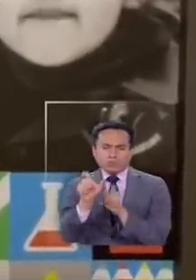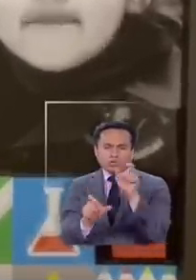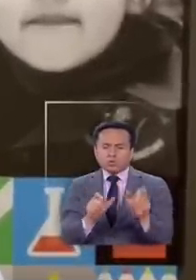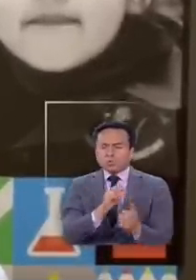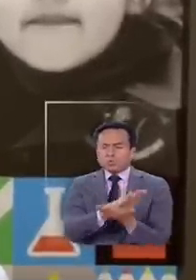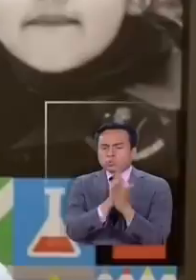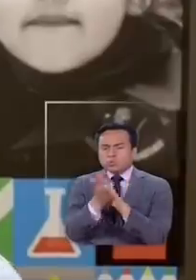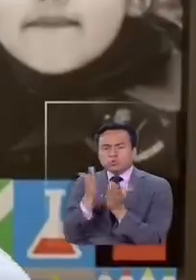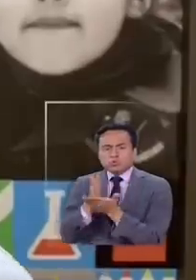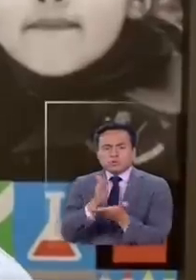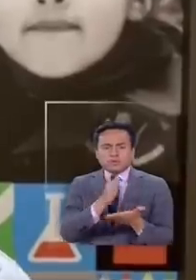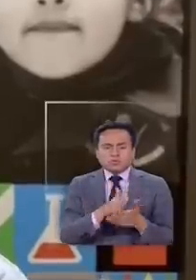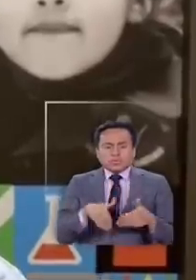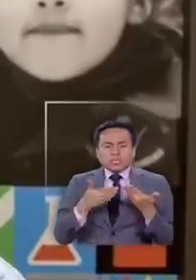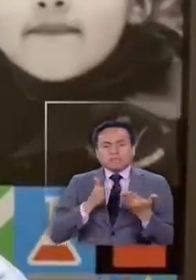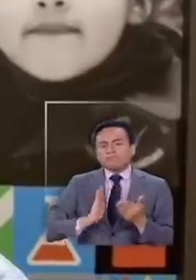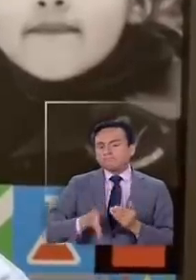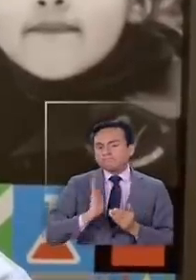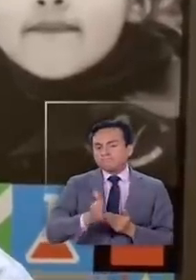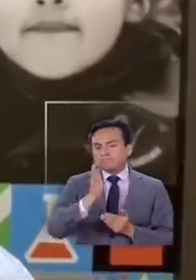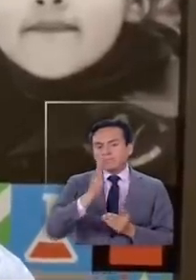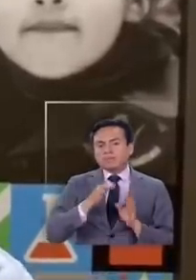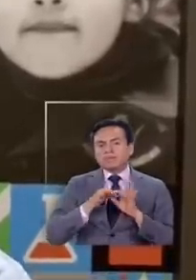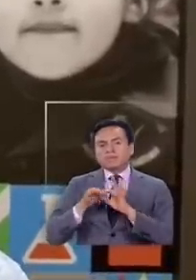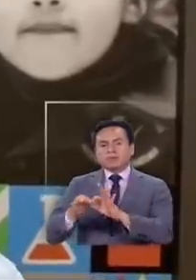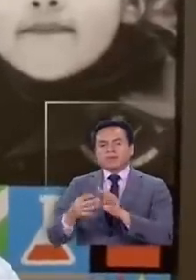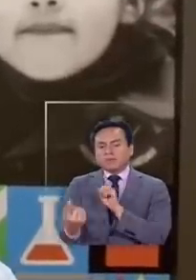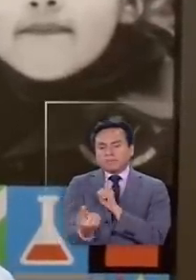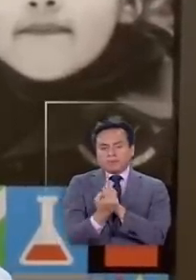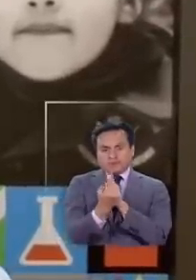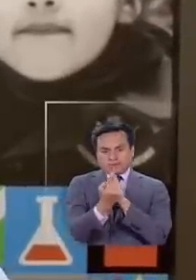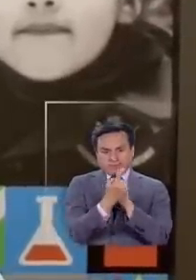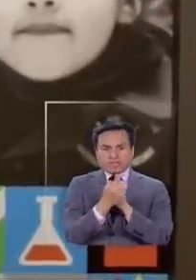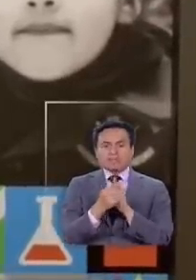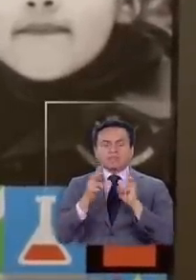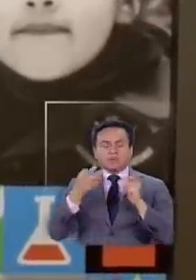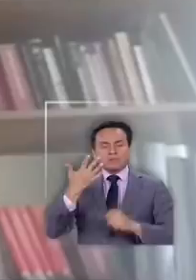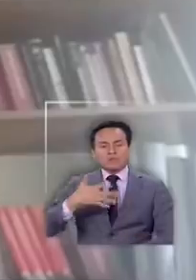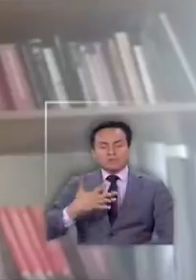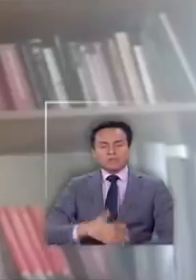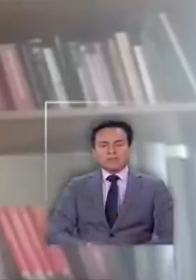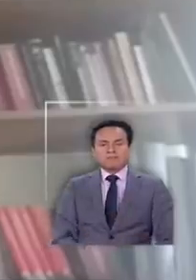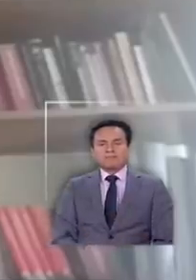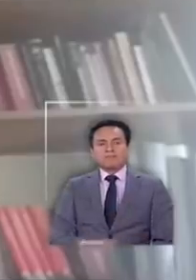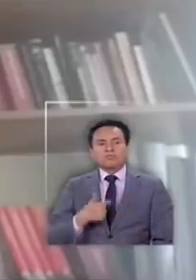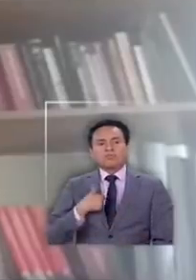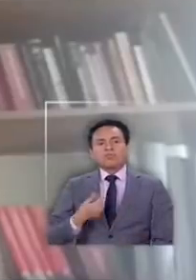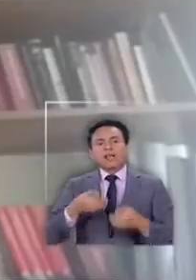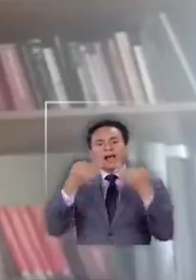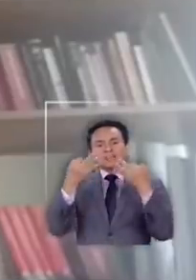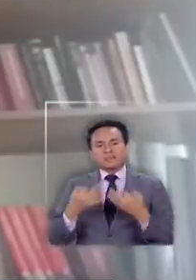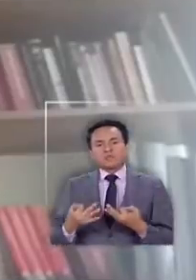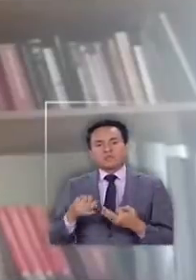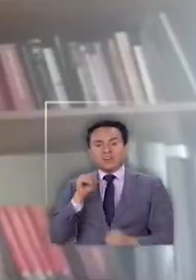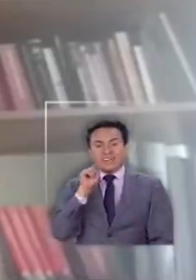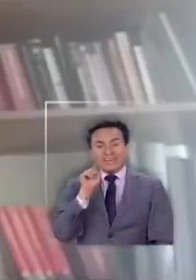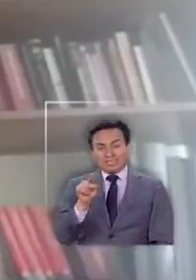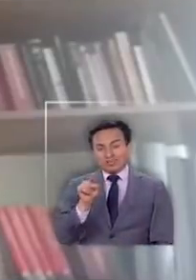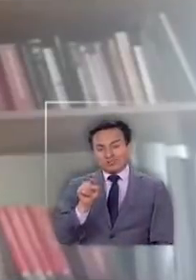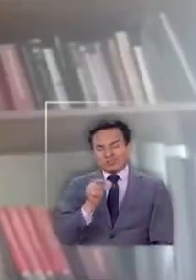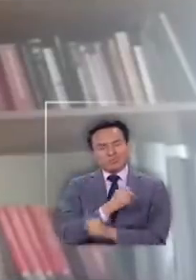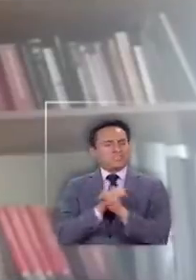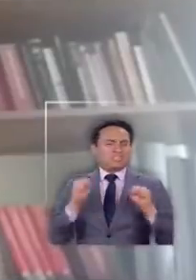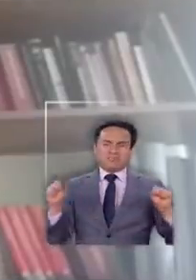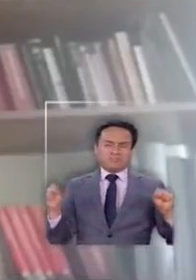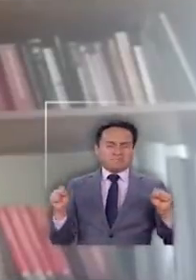todos los establecimientos y darle continuidad al proceso presencial, que es fundamental. Yo le aseguro que eso va a ser